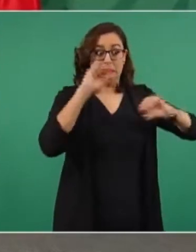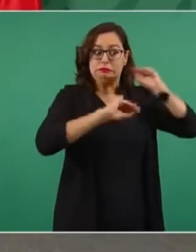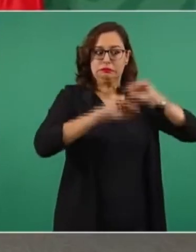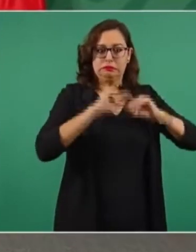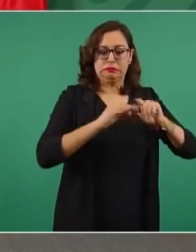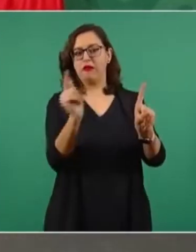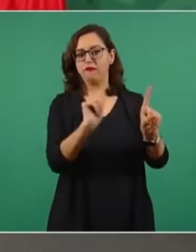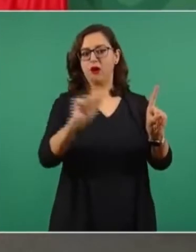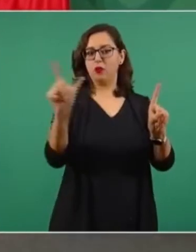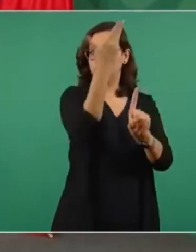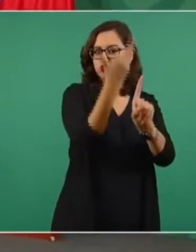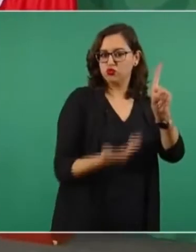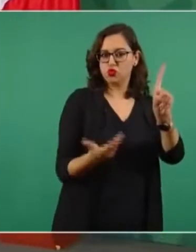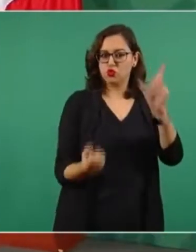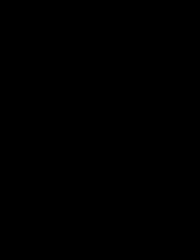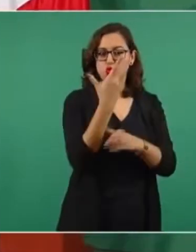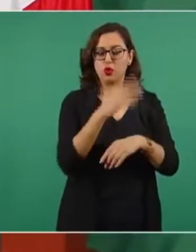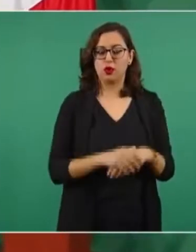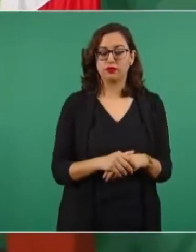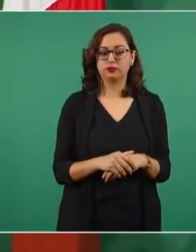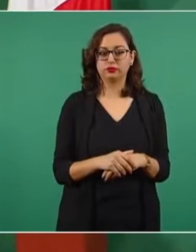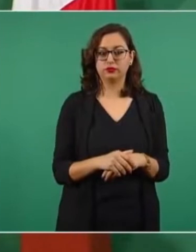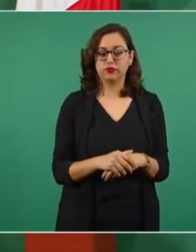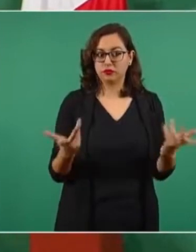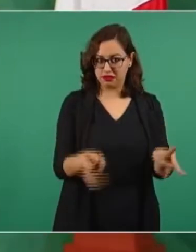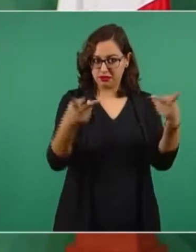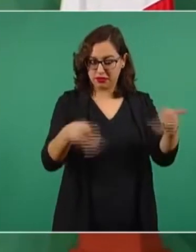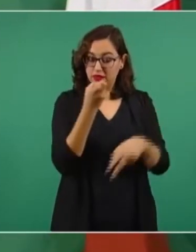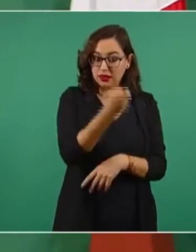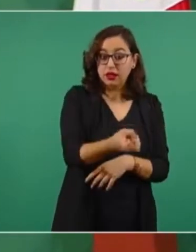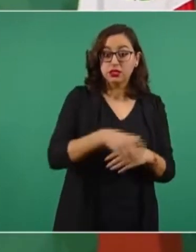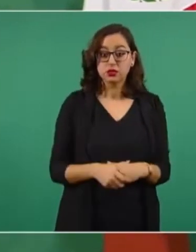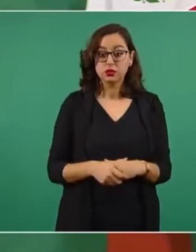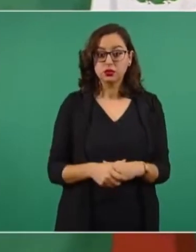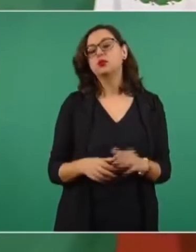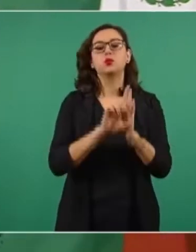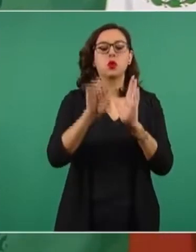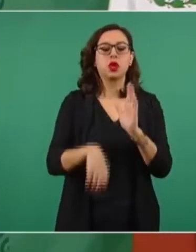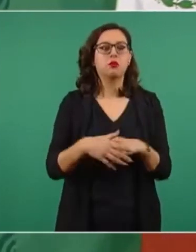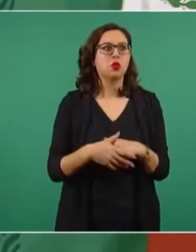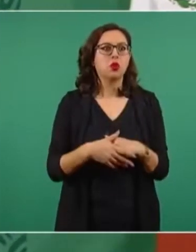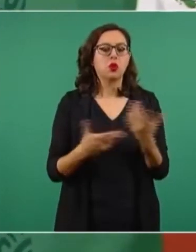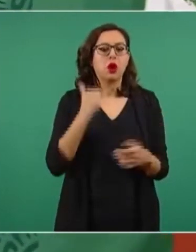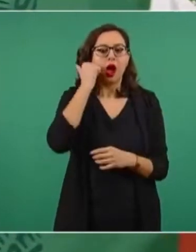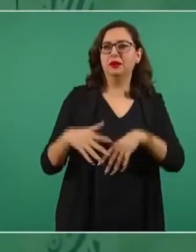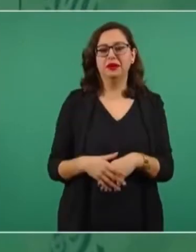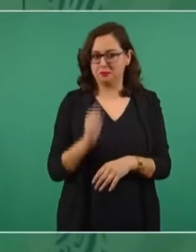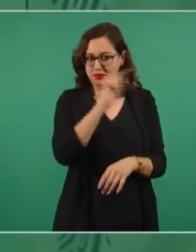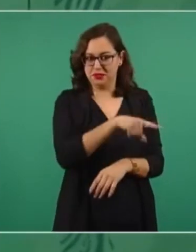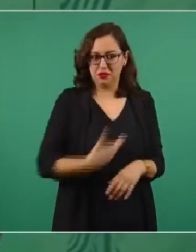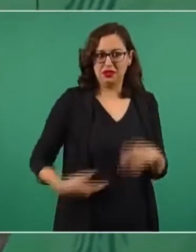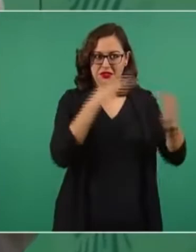¿Van a meter al mercado? ¿Van personaje como se introduce al mercado un producto chatarra, cuando se quiere vender un detergente y con mucha publicidad